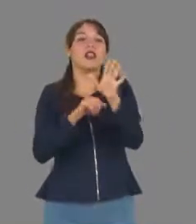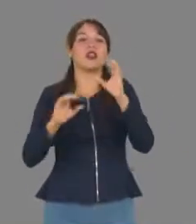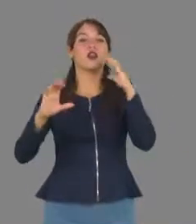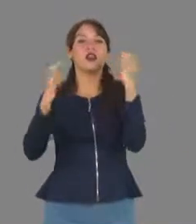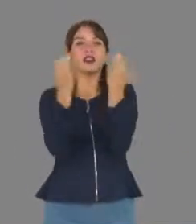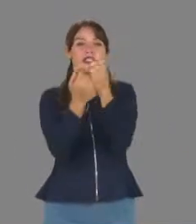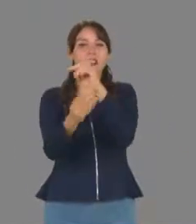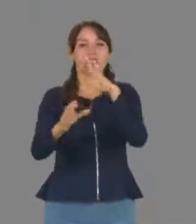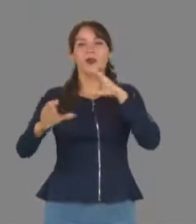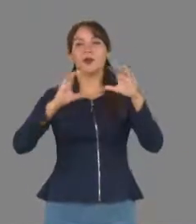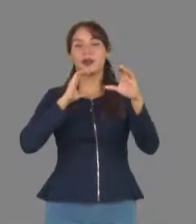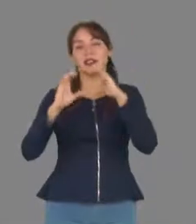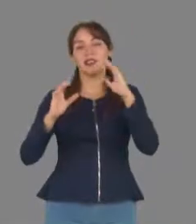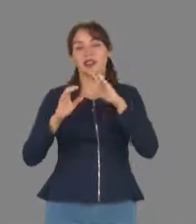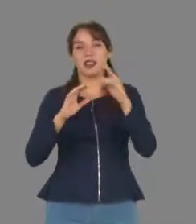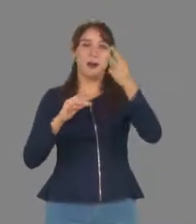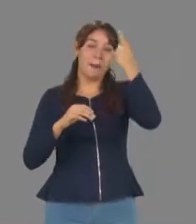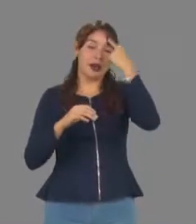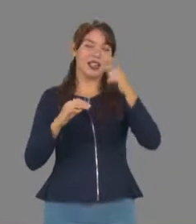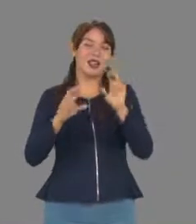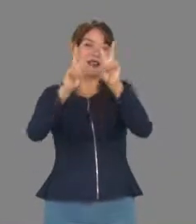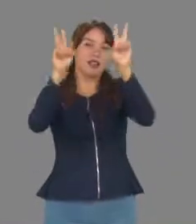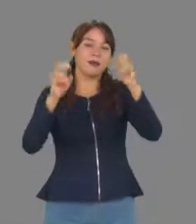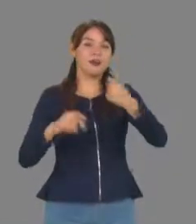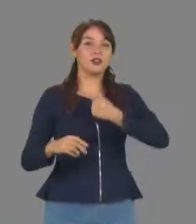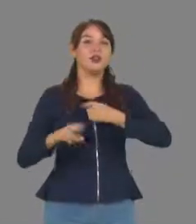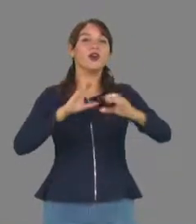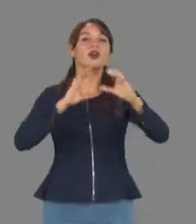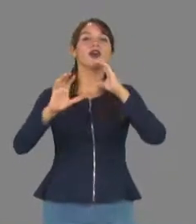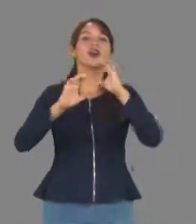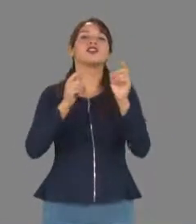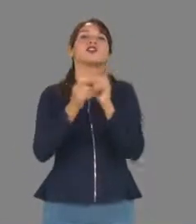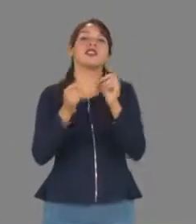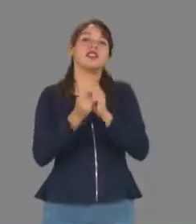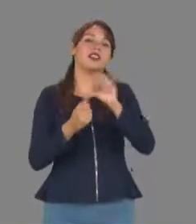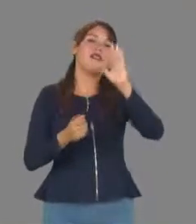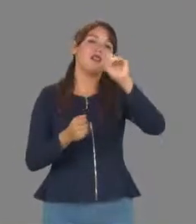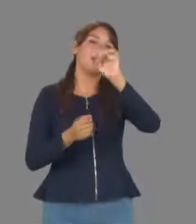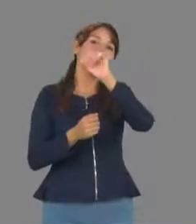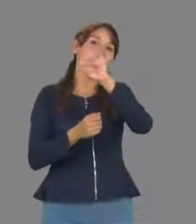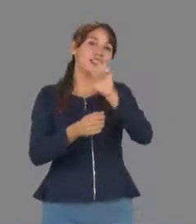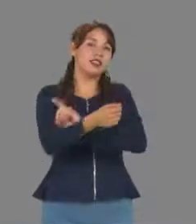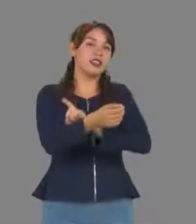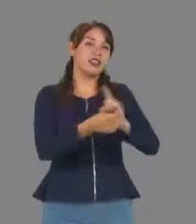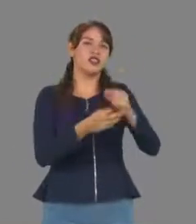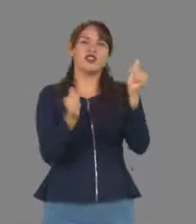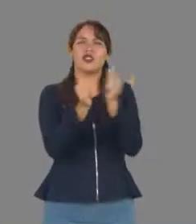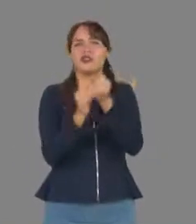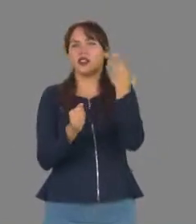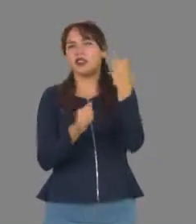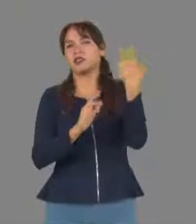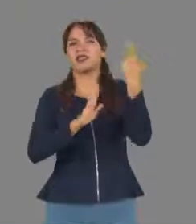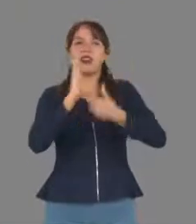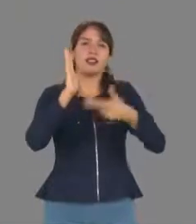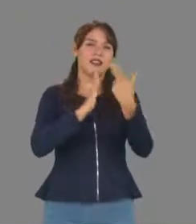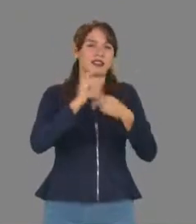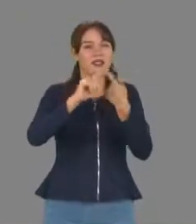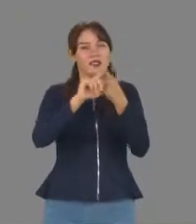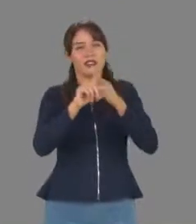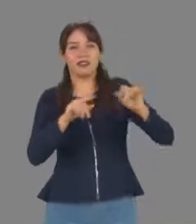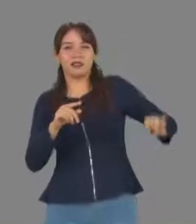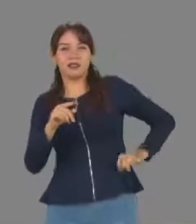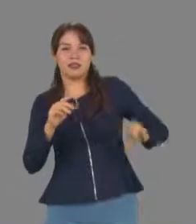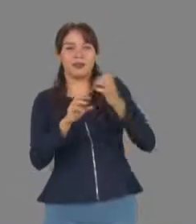Comunicación titulado Yo Comunico que realizó la Facultad de Derecho Victoria con conferencias, talleres e interesantes